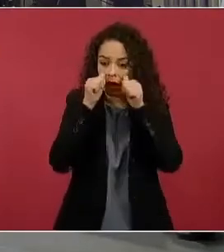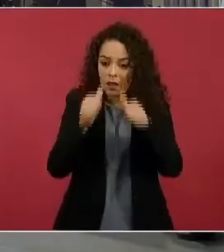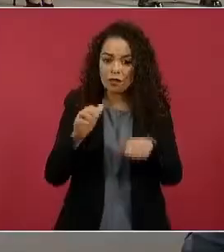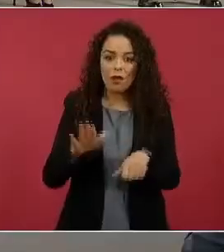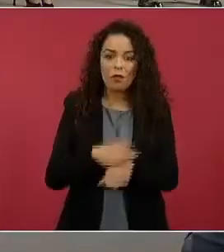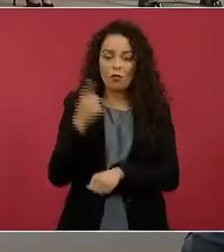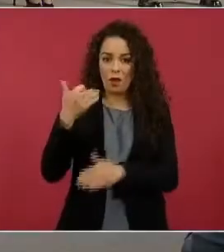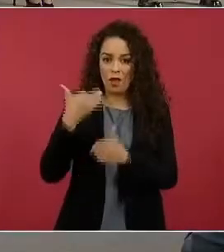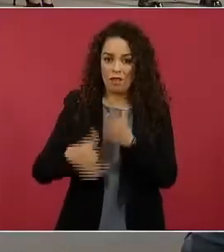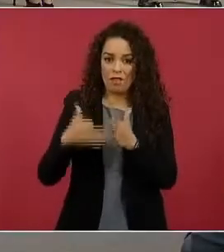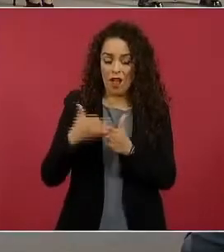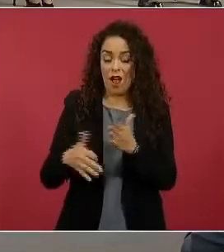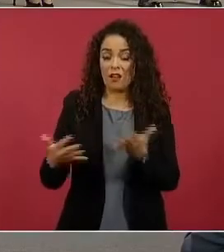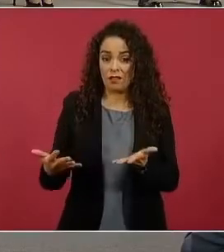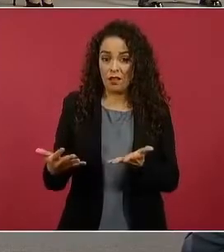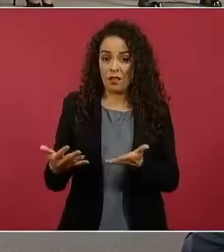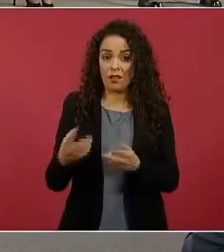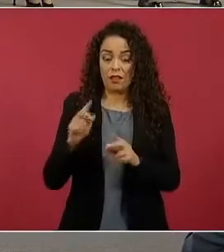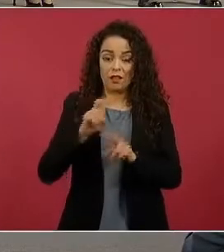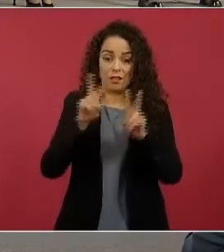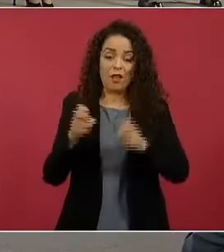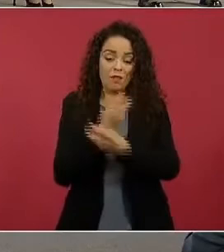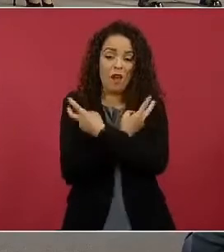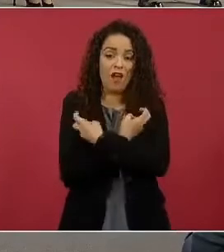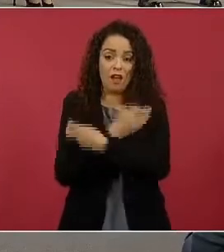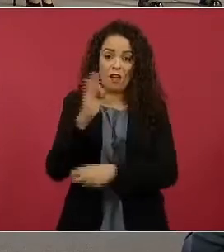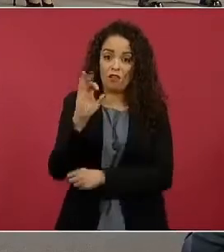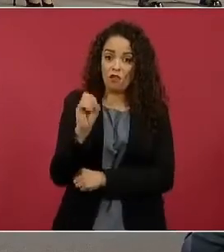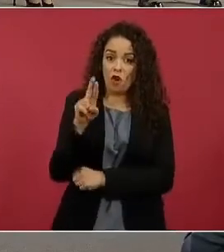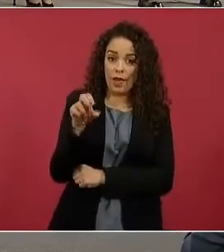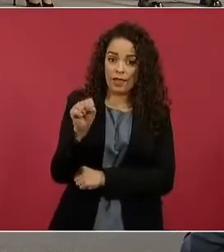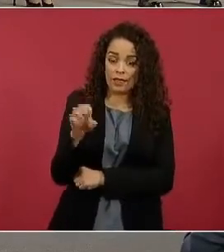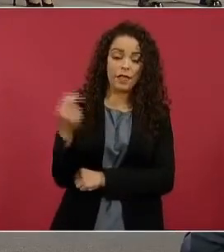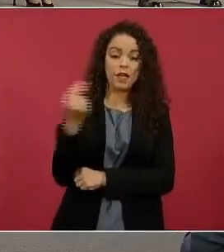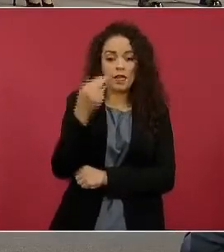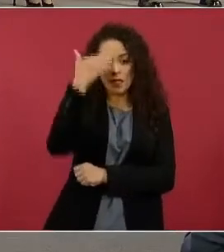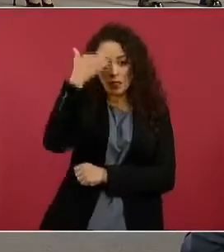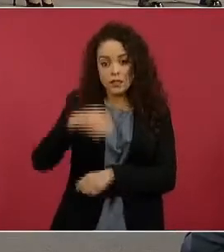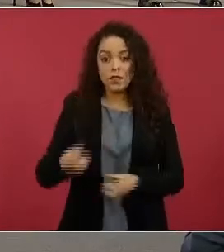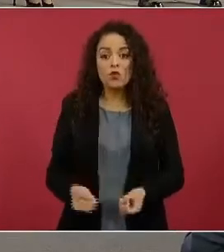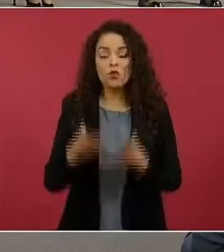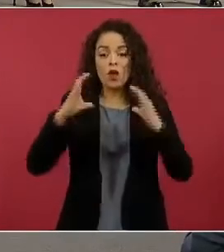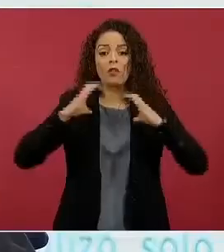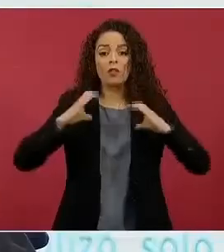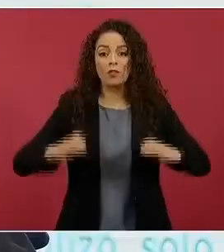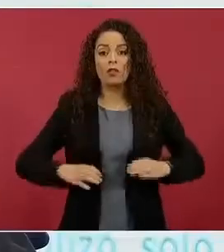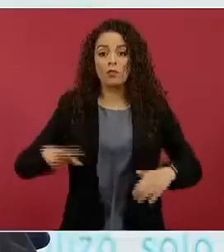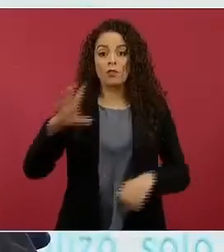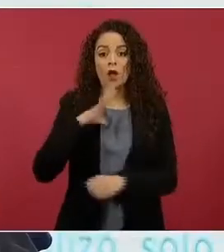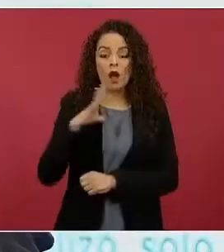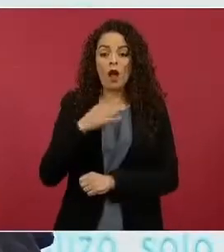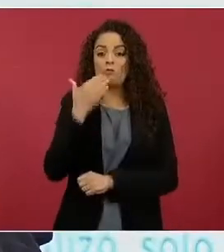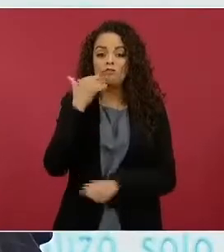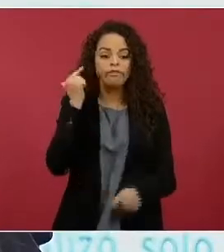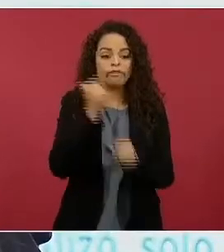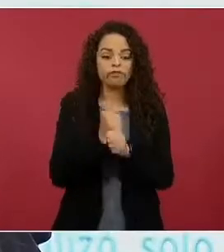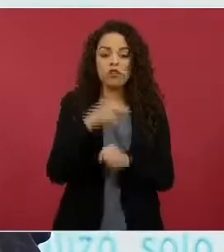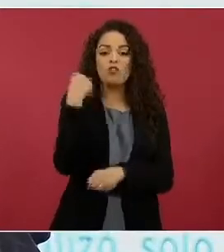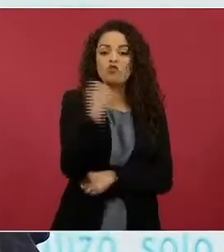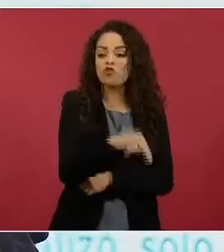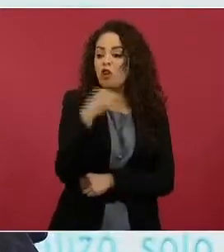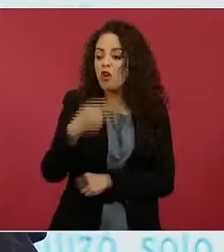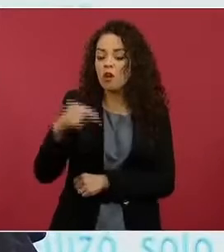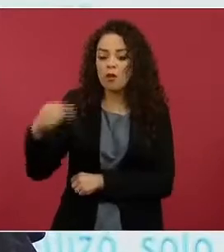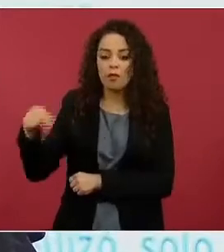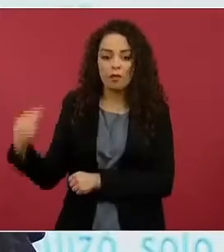Pues en primer lugar, tener certeza del número de cuerpos no identificados que existen hoy en los